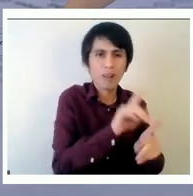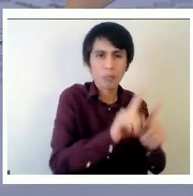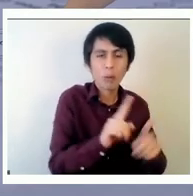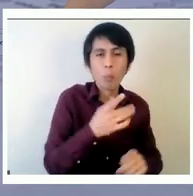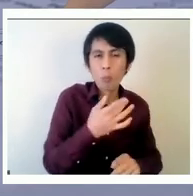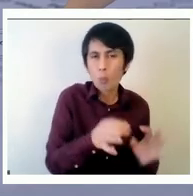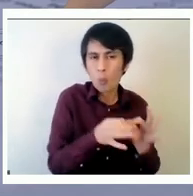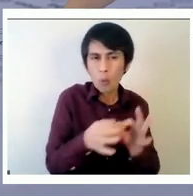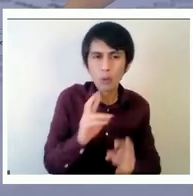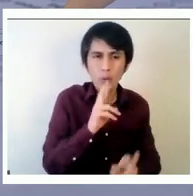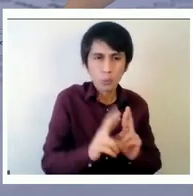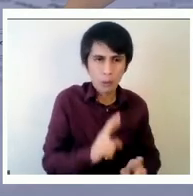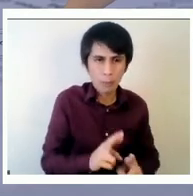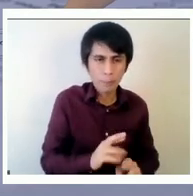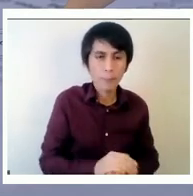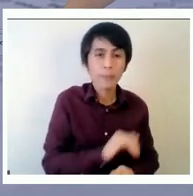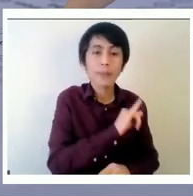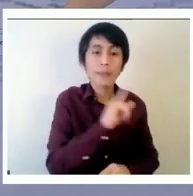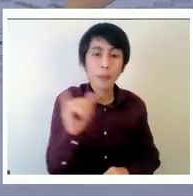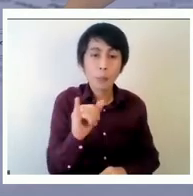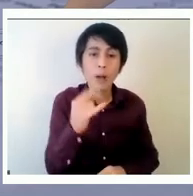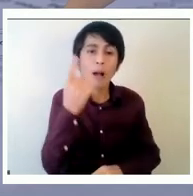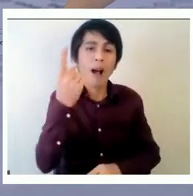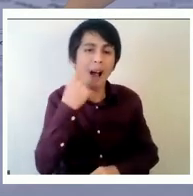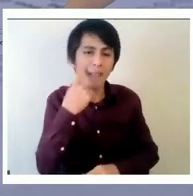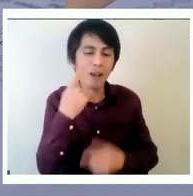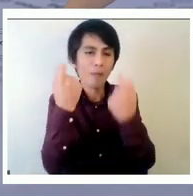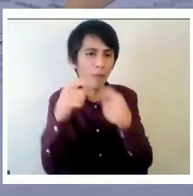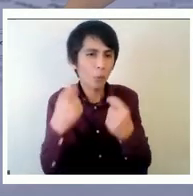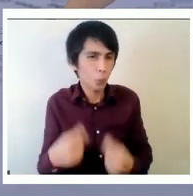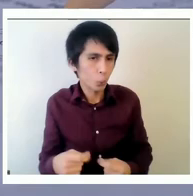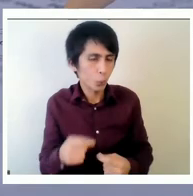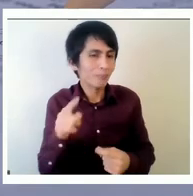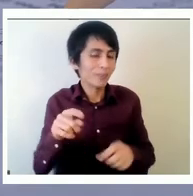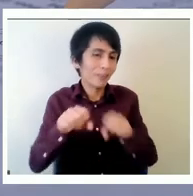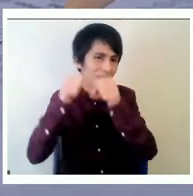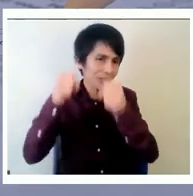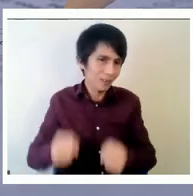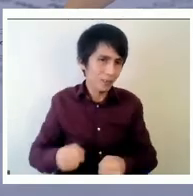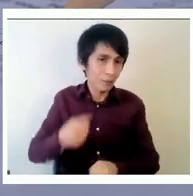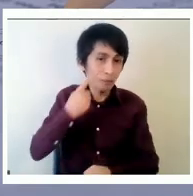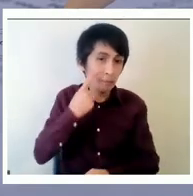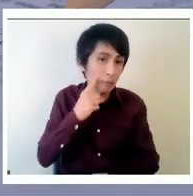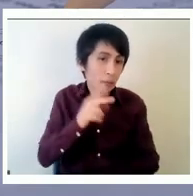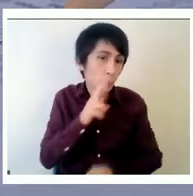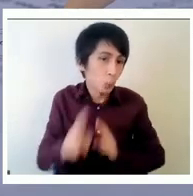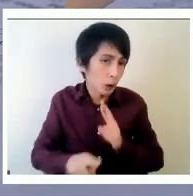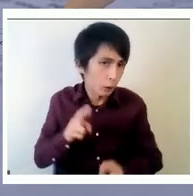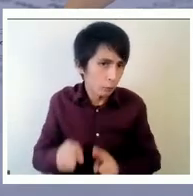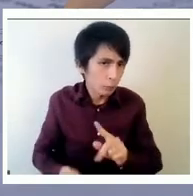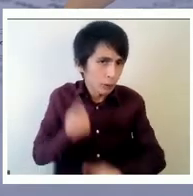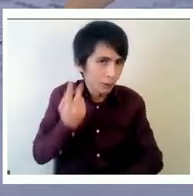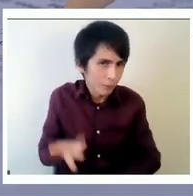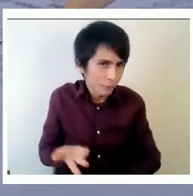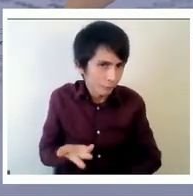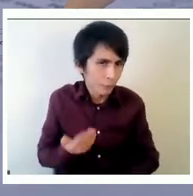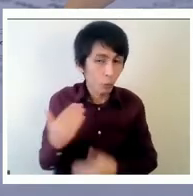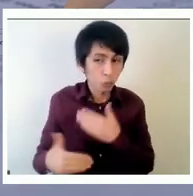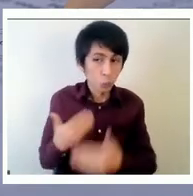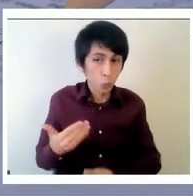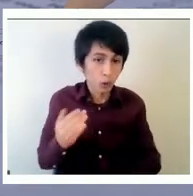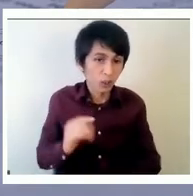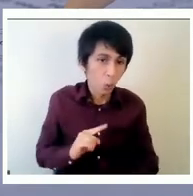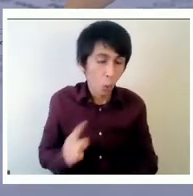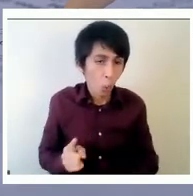evaluación del sistema es decir ver los primeros resultados y ver bueno funciona no funciona vamos a cerrar estas